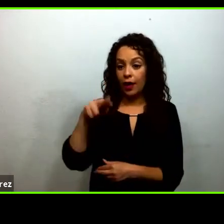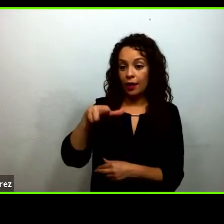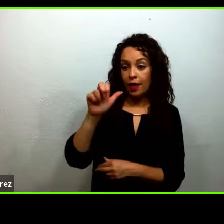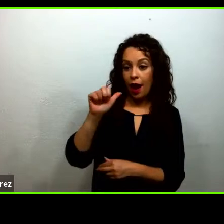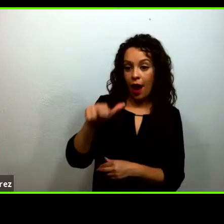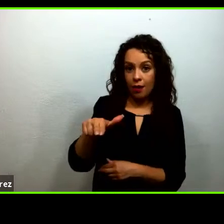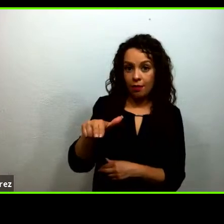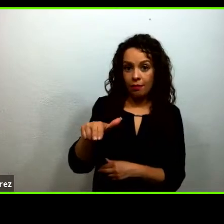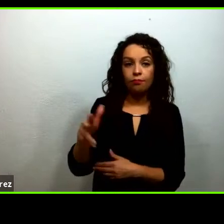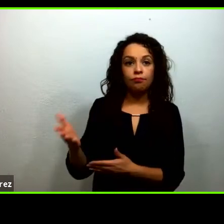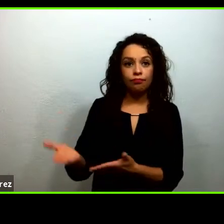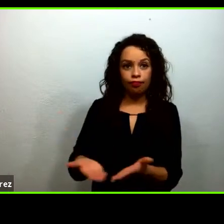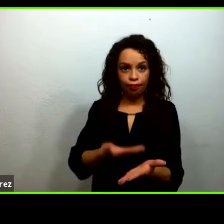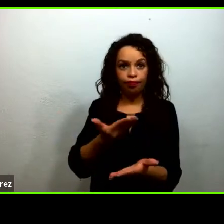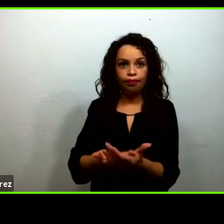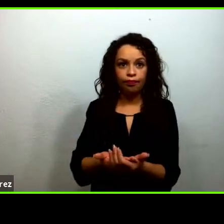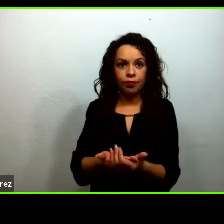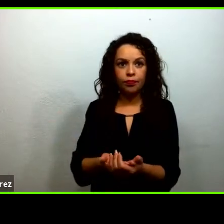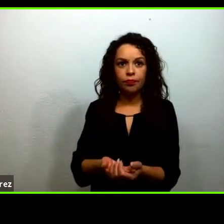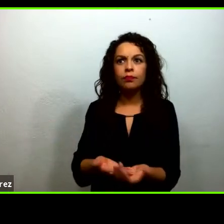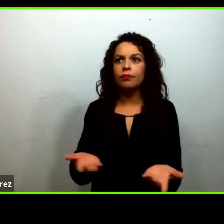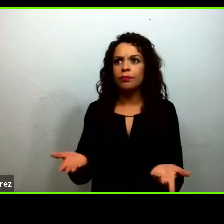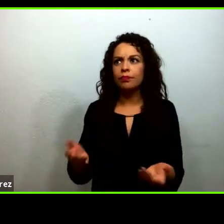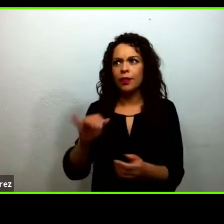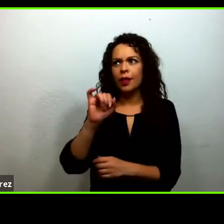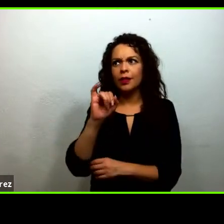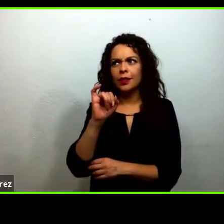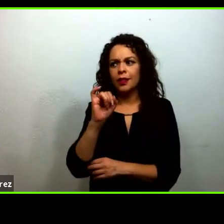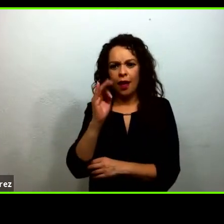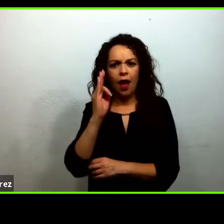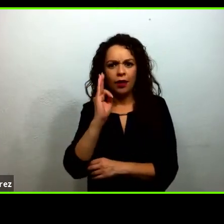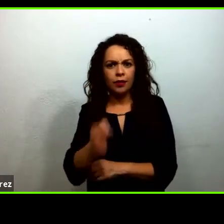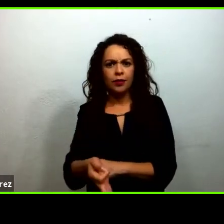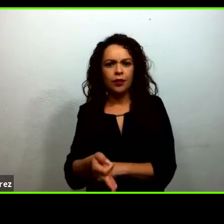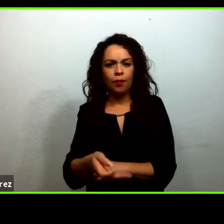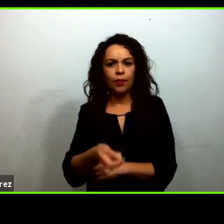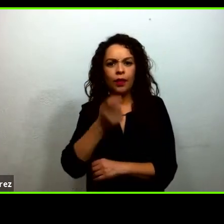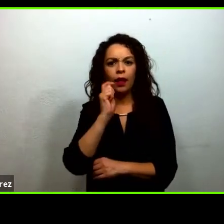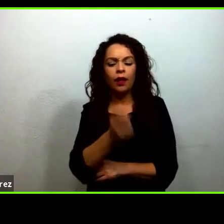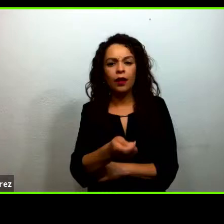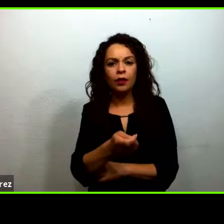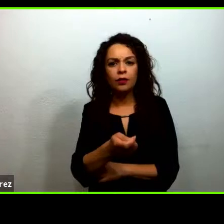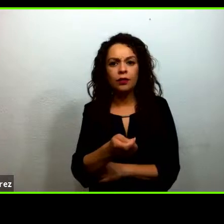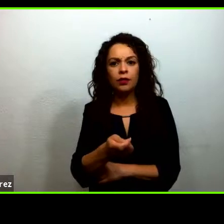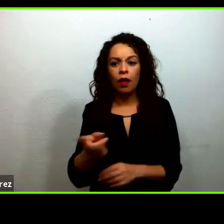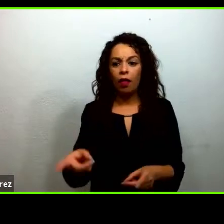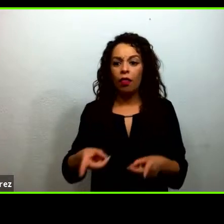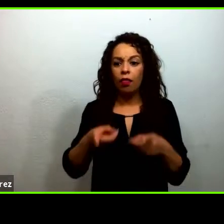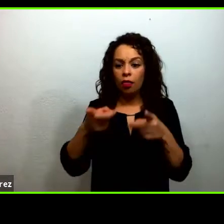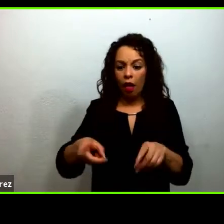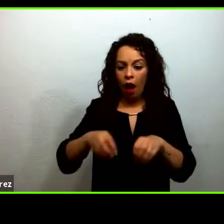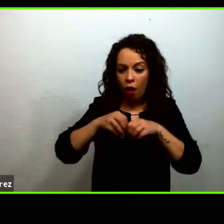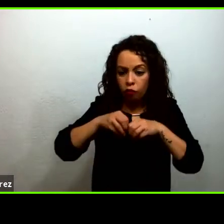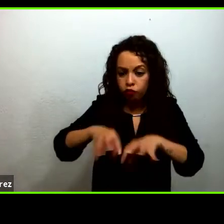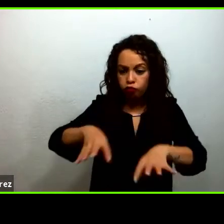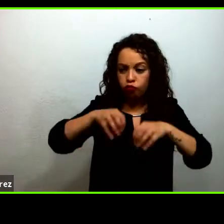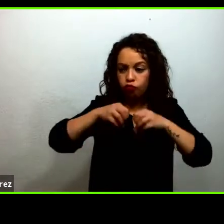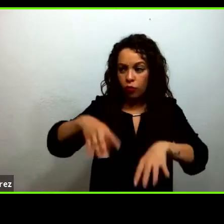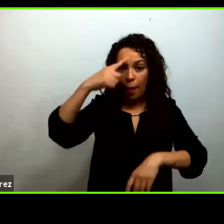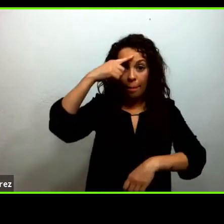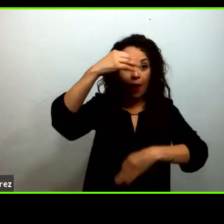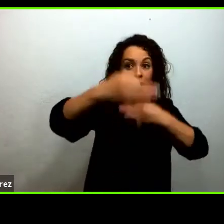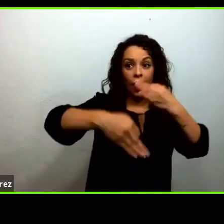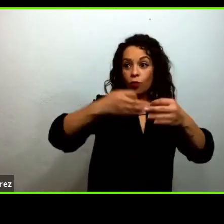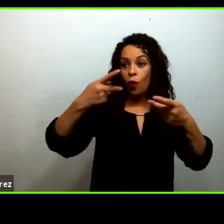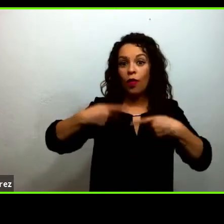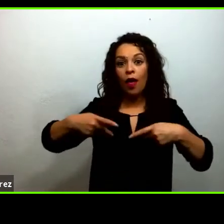les hizo, aceptaron la posibilidad de ser difusores de este modo de aprender que está basado